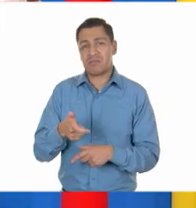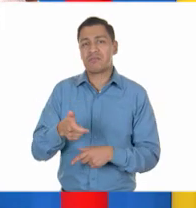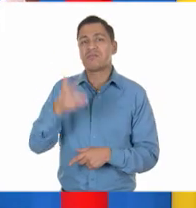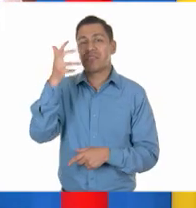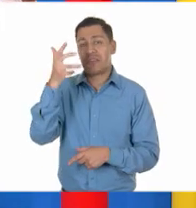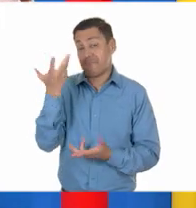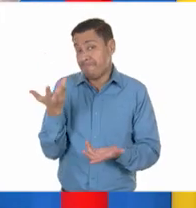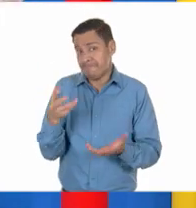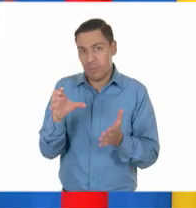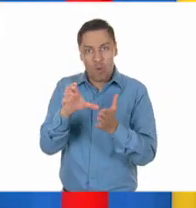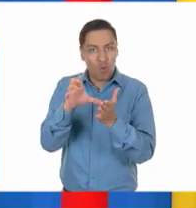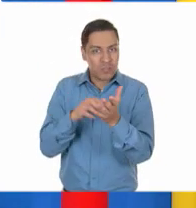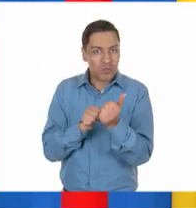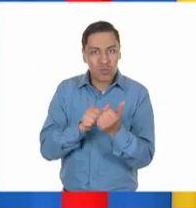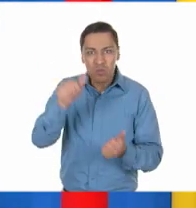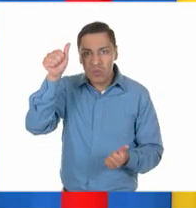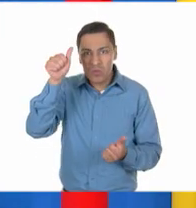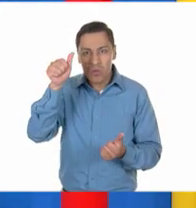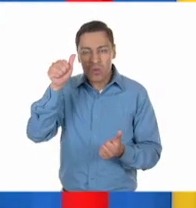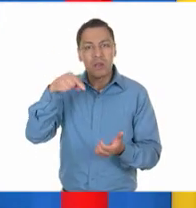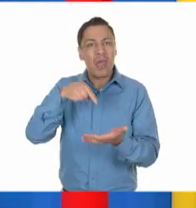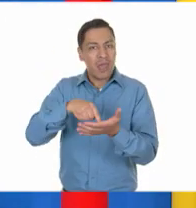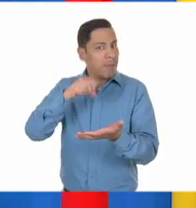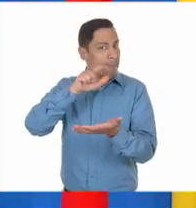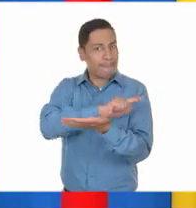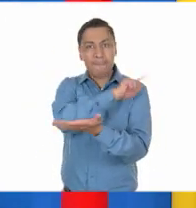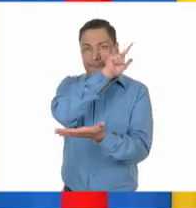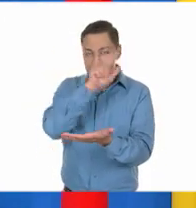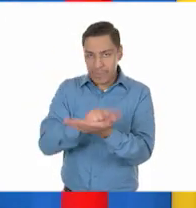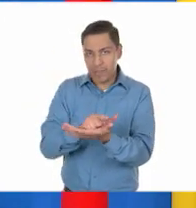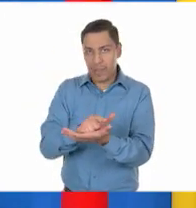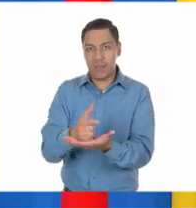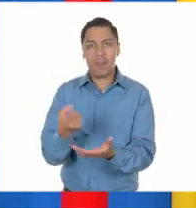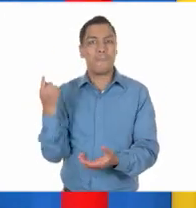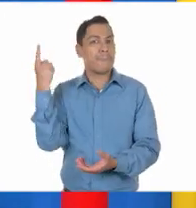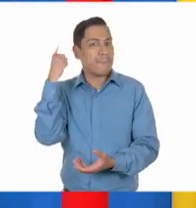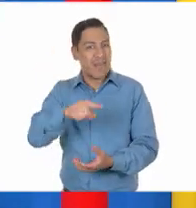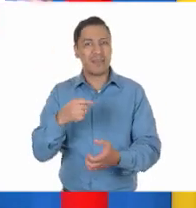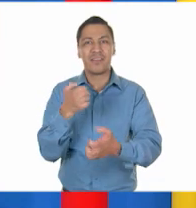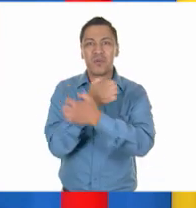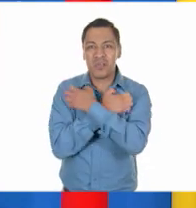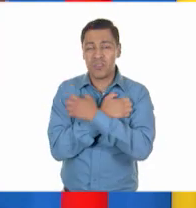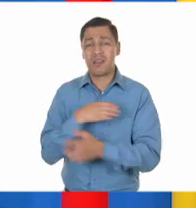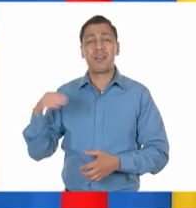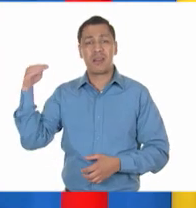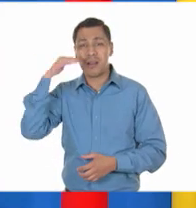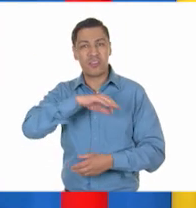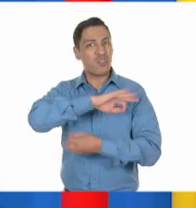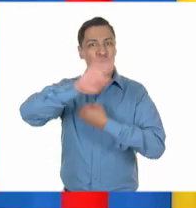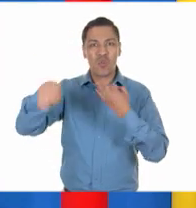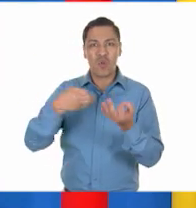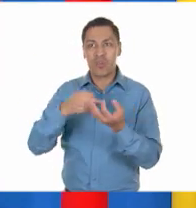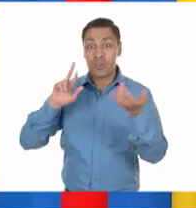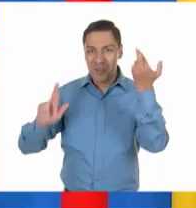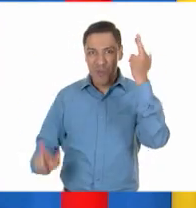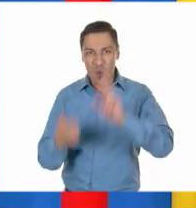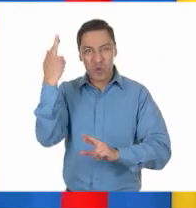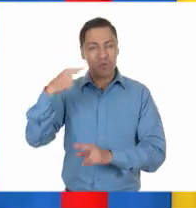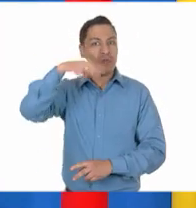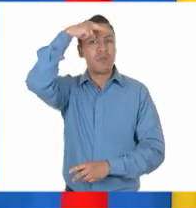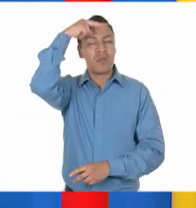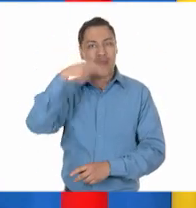1857 como un derecho que debía garantizar el Estado, fue hasta la Revolución Mexicana que el tema de la educación